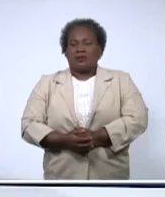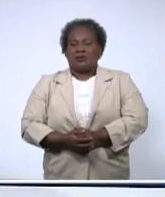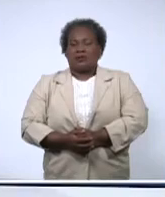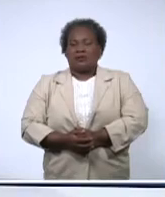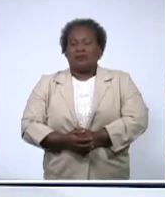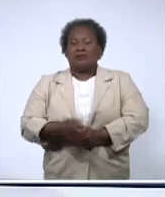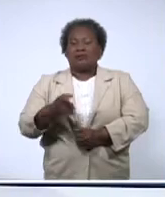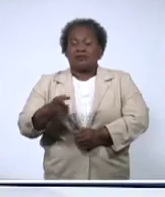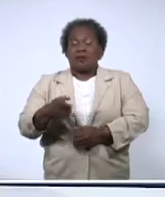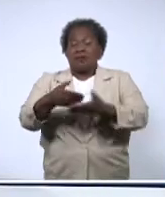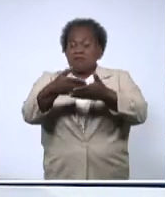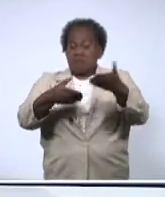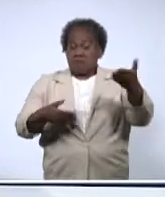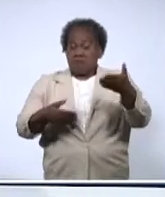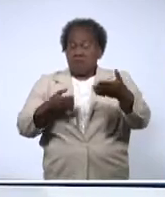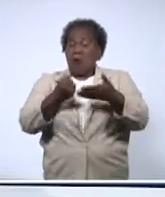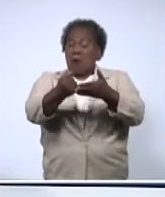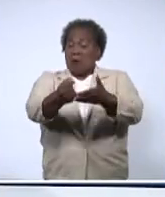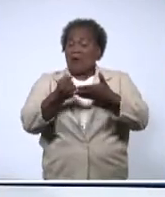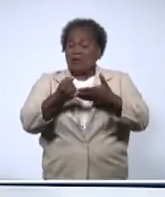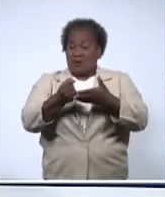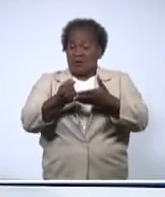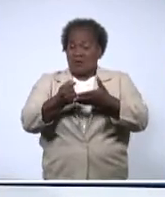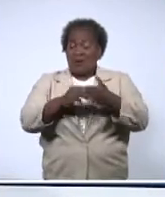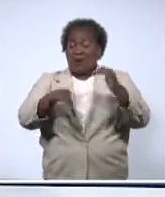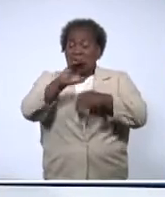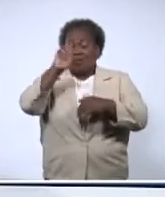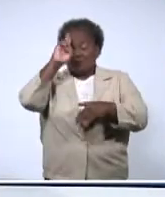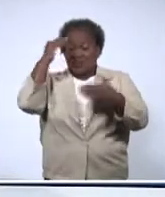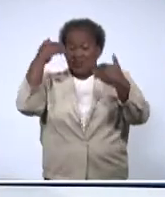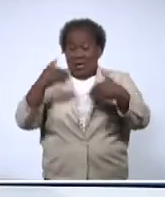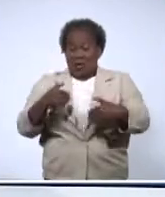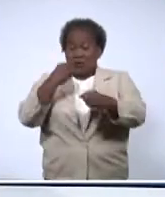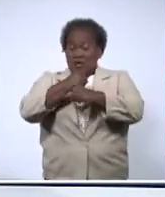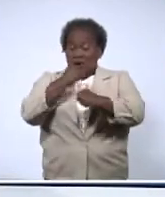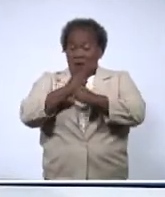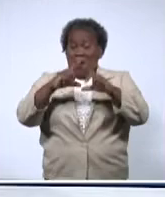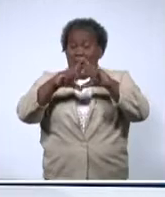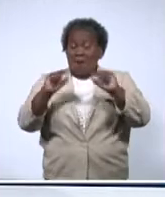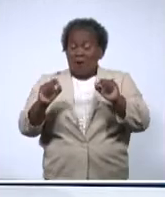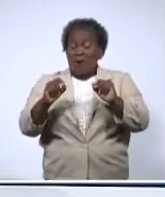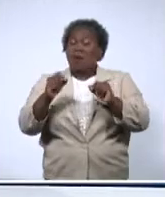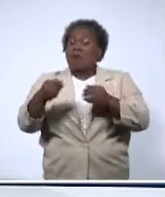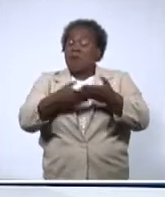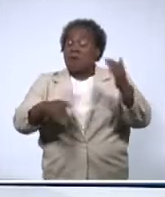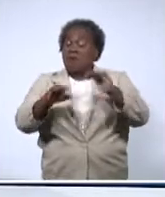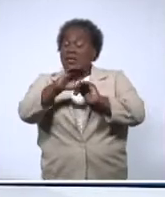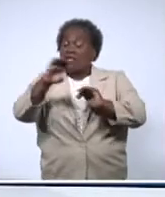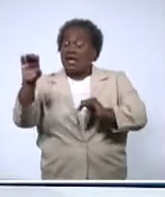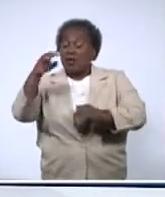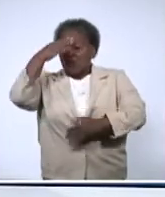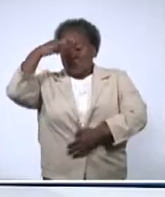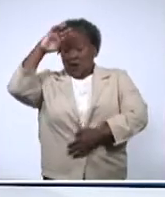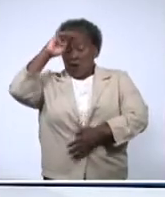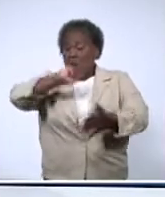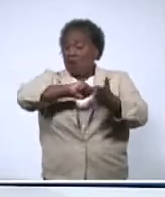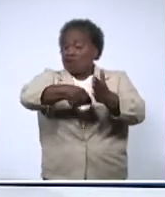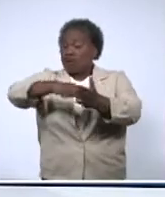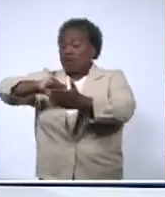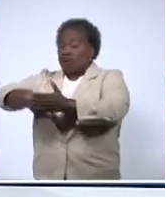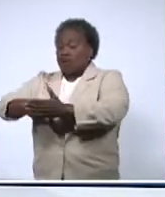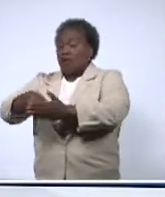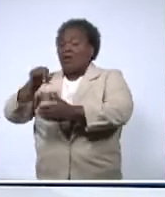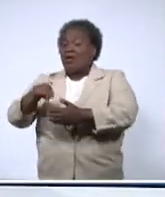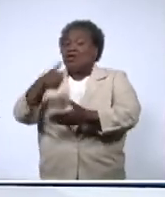Un memorando de cooperación entre el Ministerio de Salud, Trabajo y Bienestar del Japón y el Ministerio de Salud Pública de Cuba fue firmado en la sede del